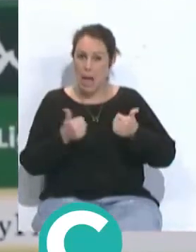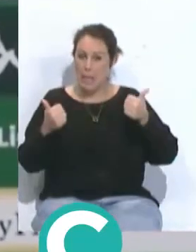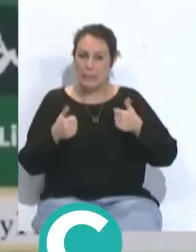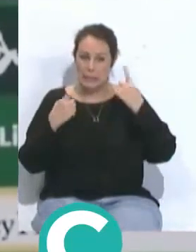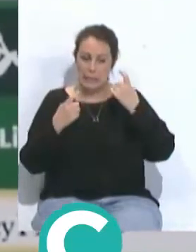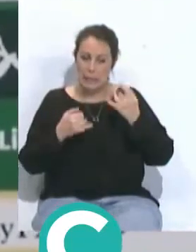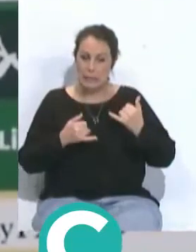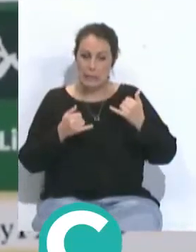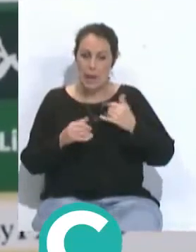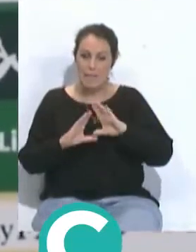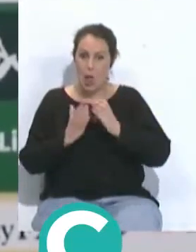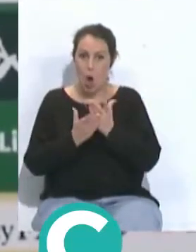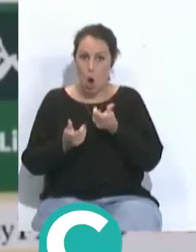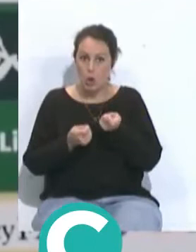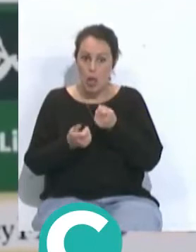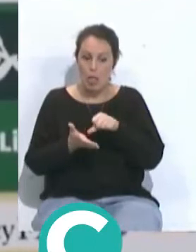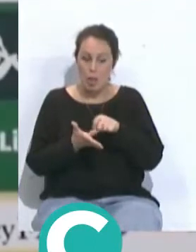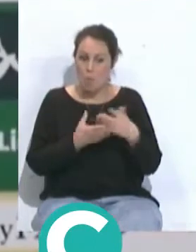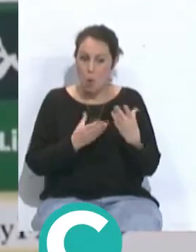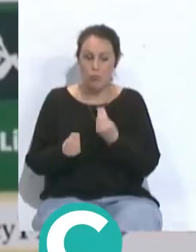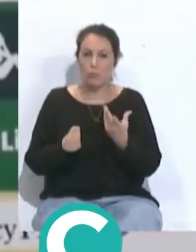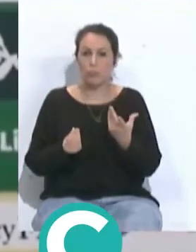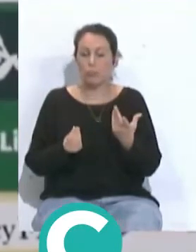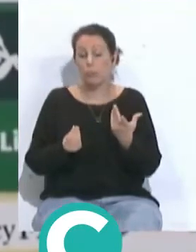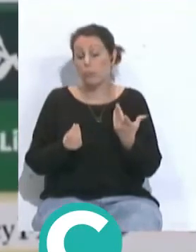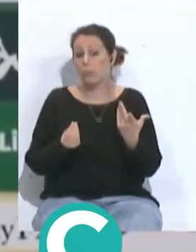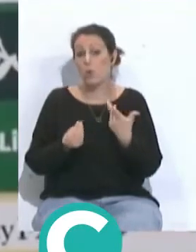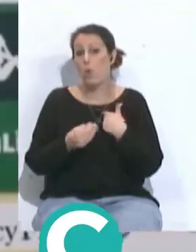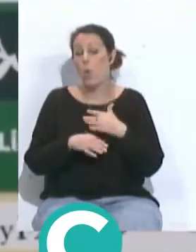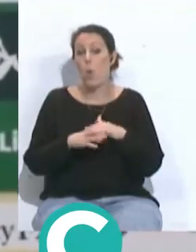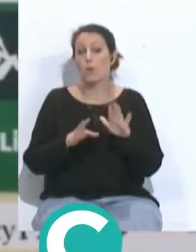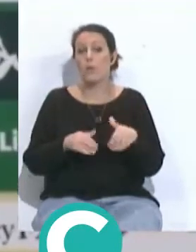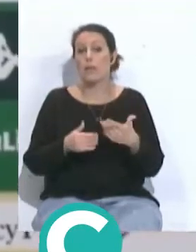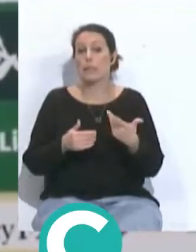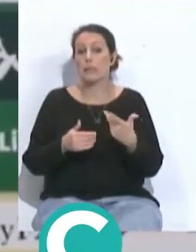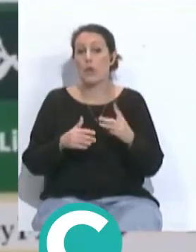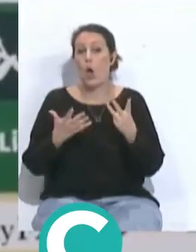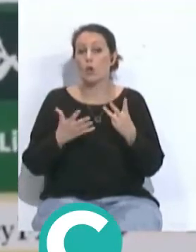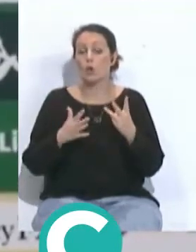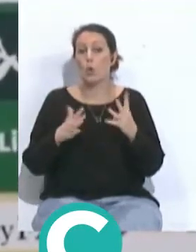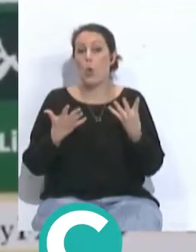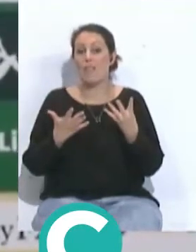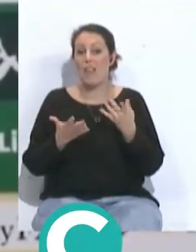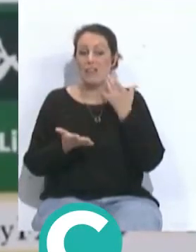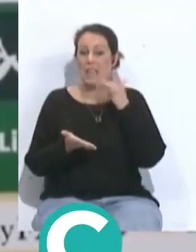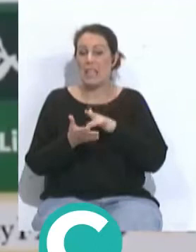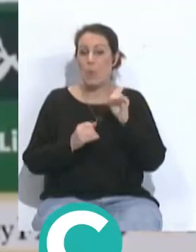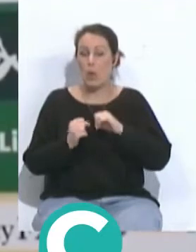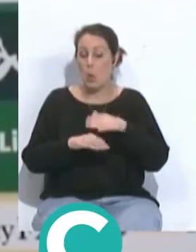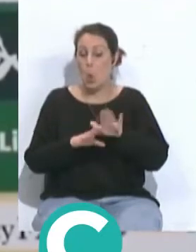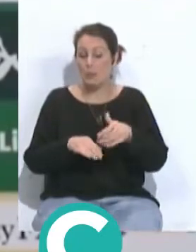llegar con balón controlado con muchos centros así que como todas las últimas 8, 9, 10 fechas de campeonato